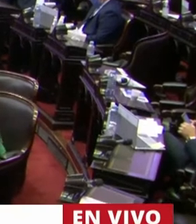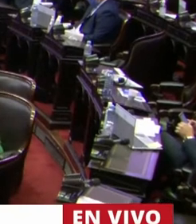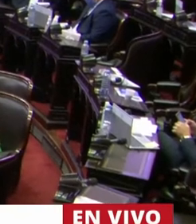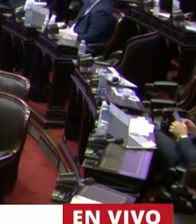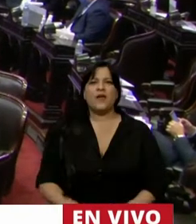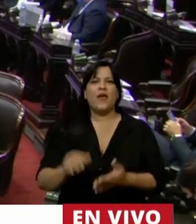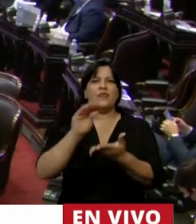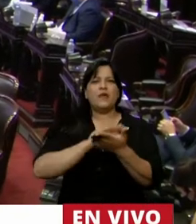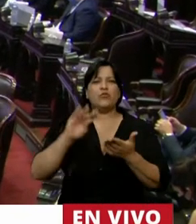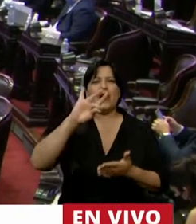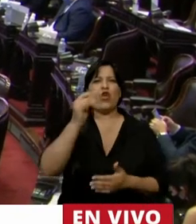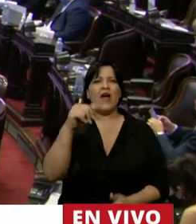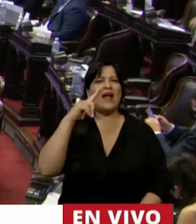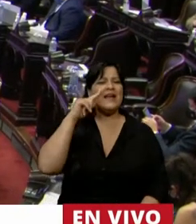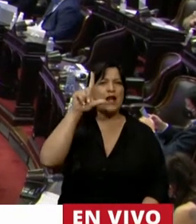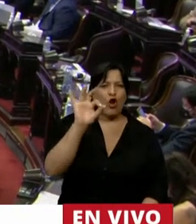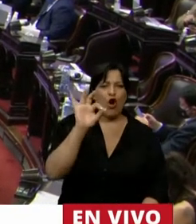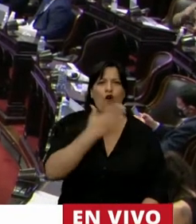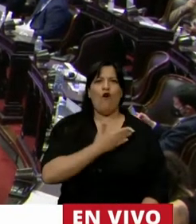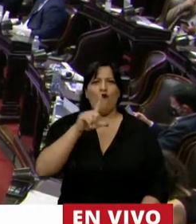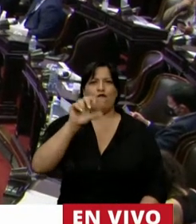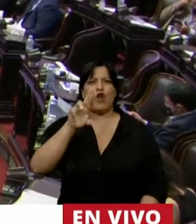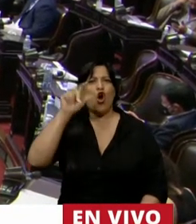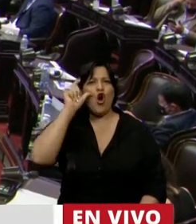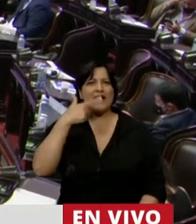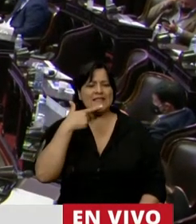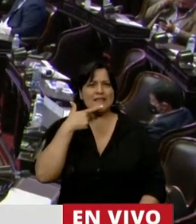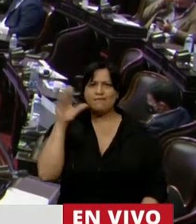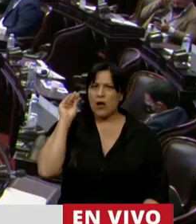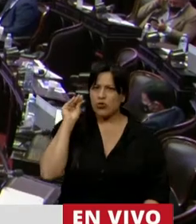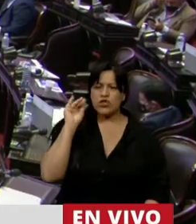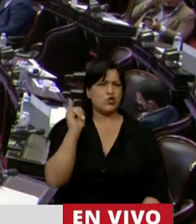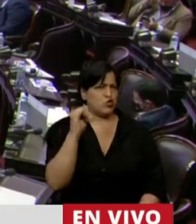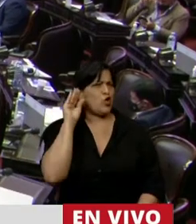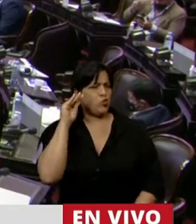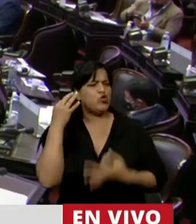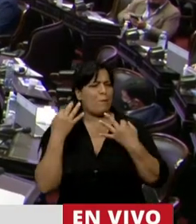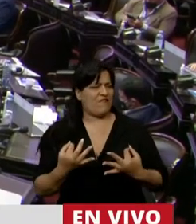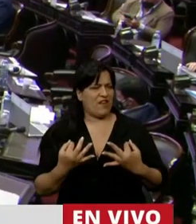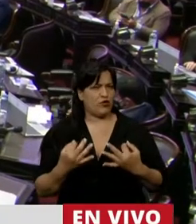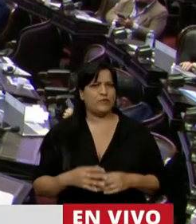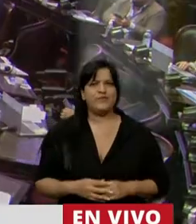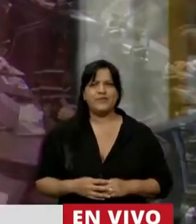Diputado Danilo Flores, en el uso... ¿Alguien lo escucha? Ahí lo escucho perfectamente.